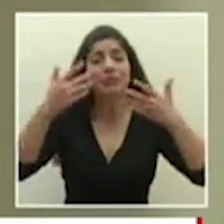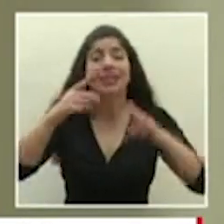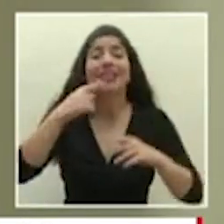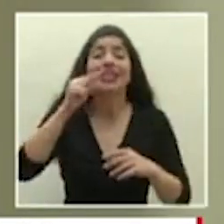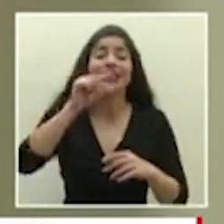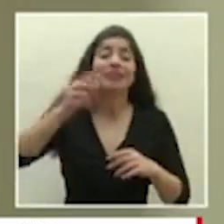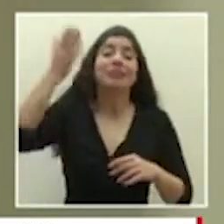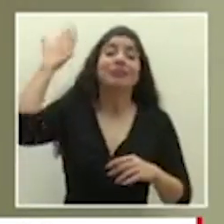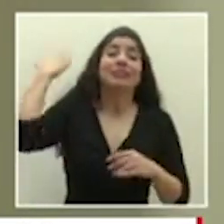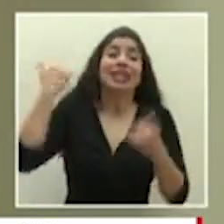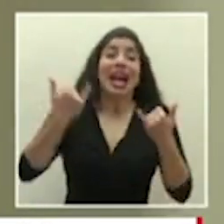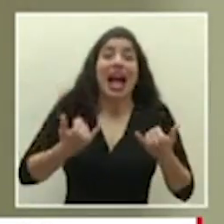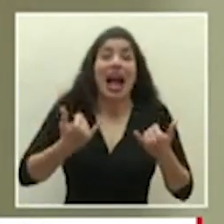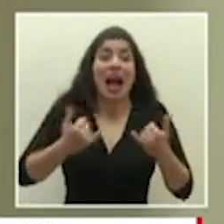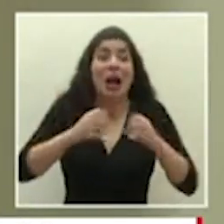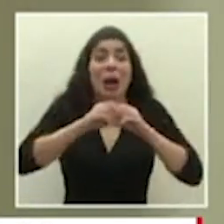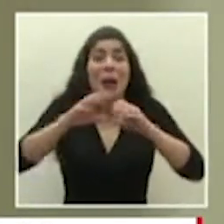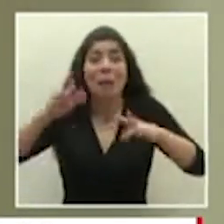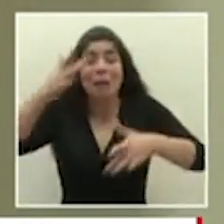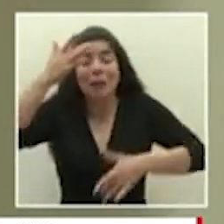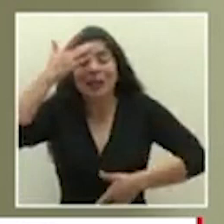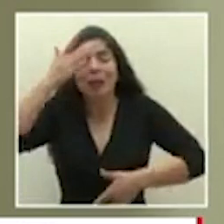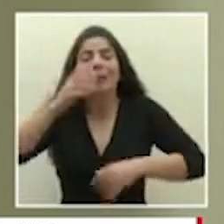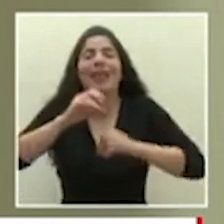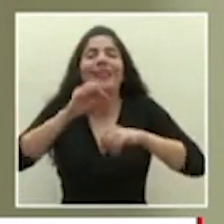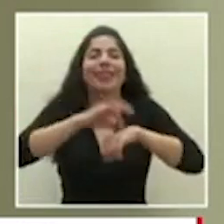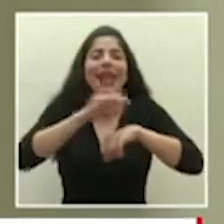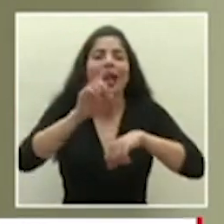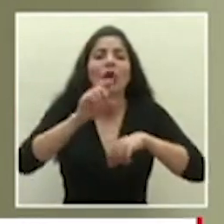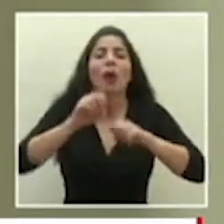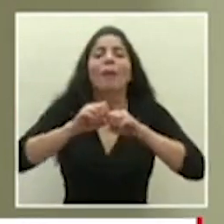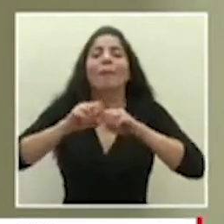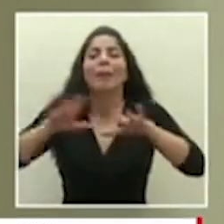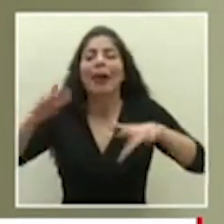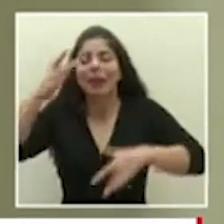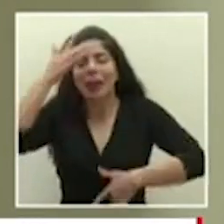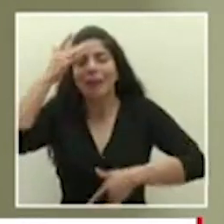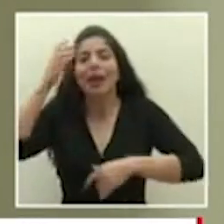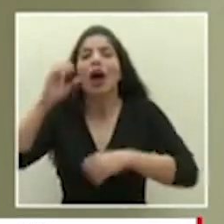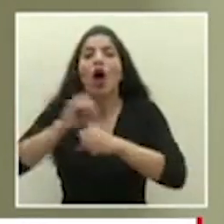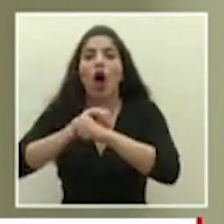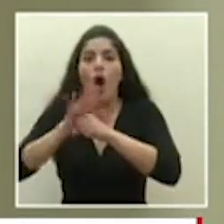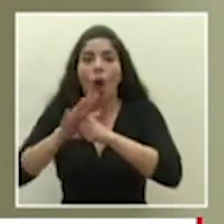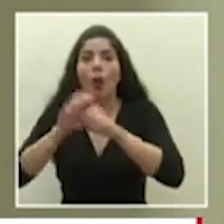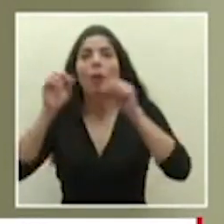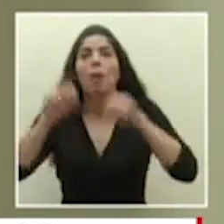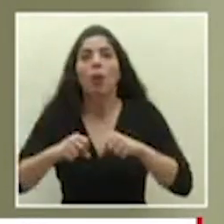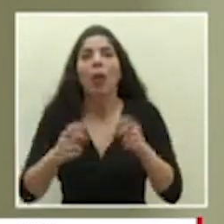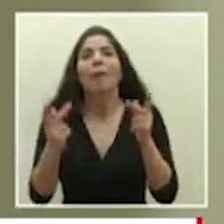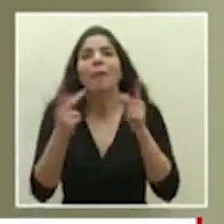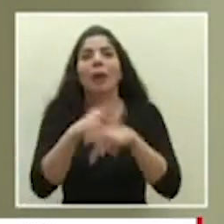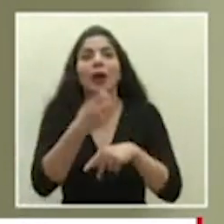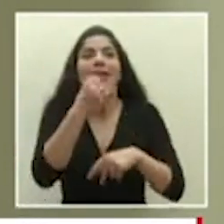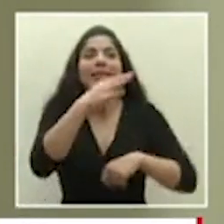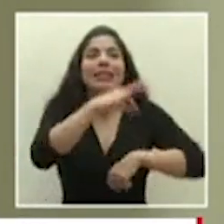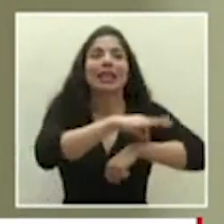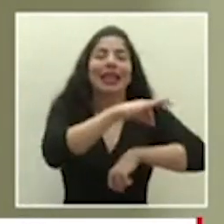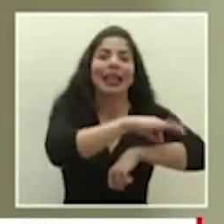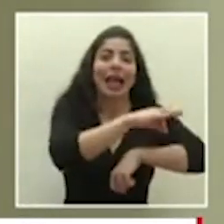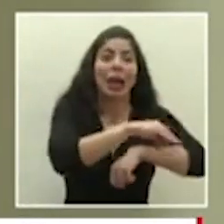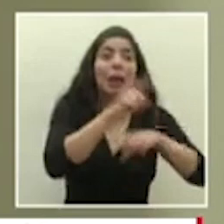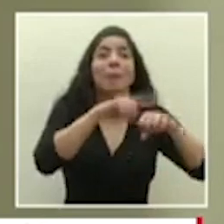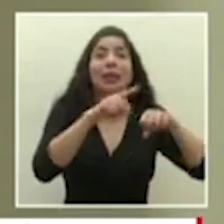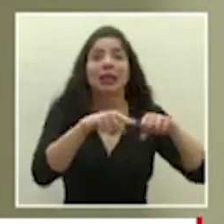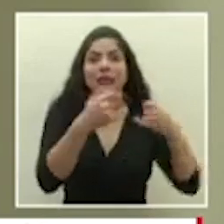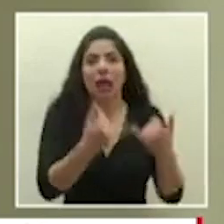anteriores estamos en medio de una pandemia de dengue perdón de COVID que se nos puede complicar con el dengue y que en este momento ya en Pérez Celedón